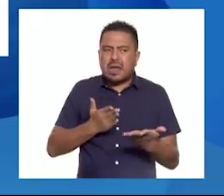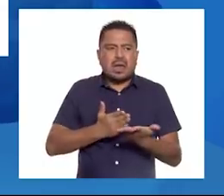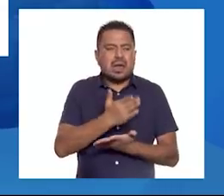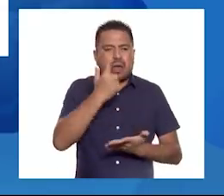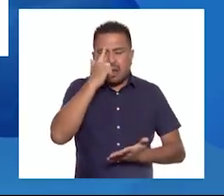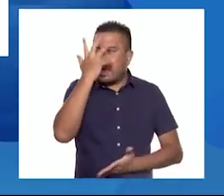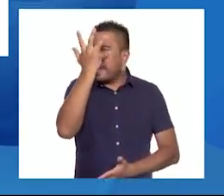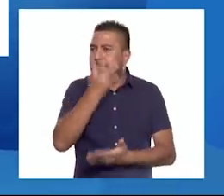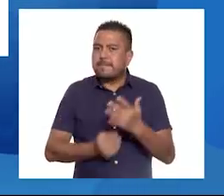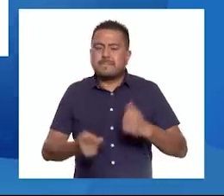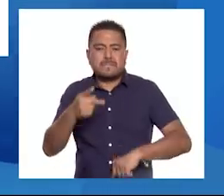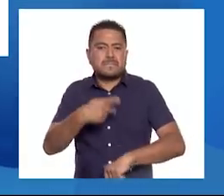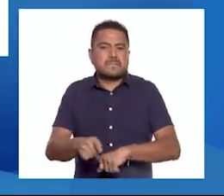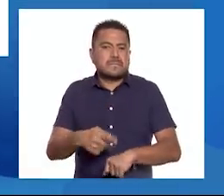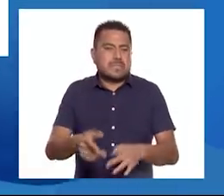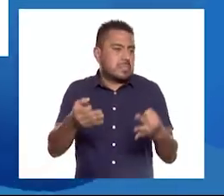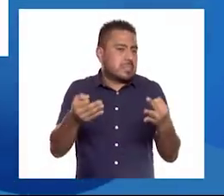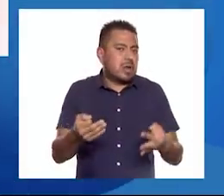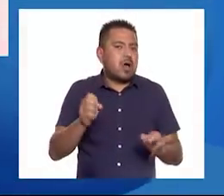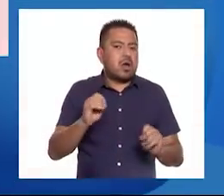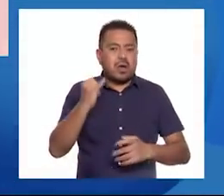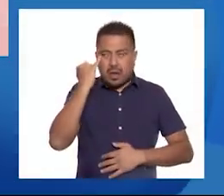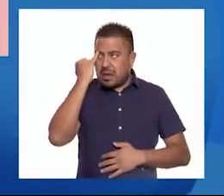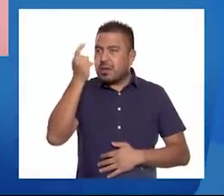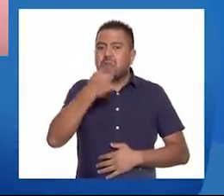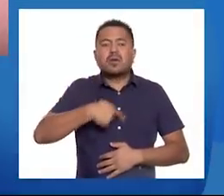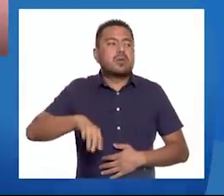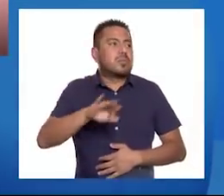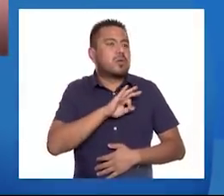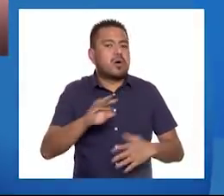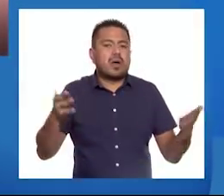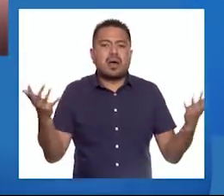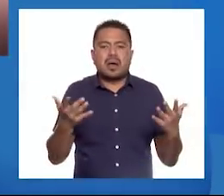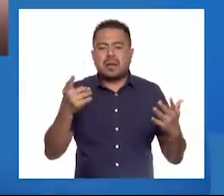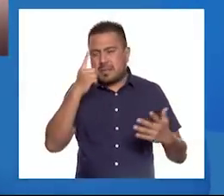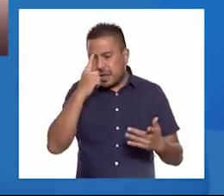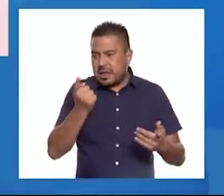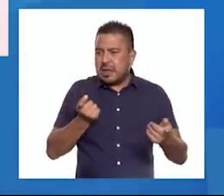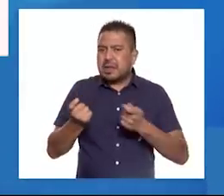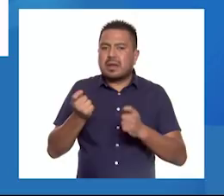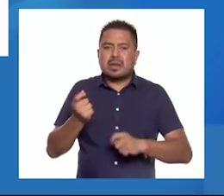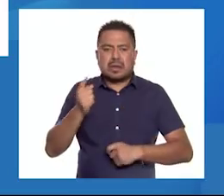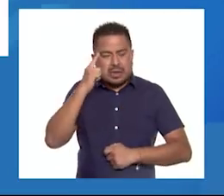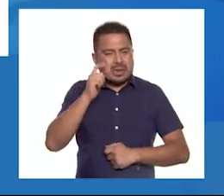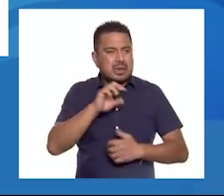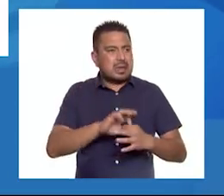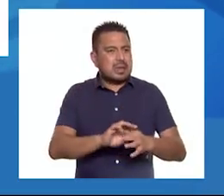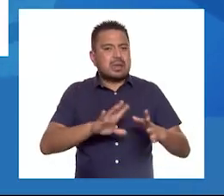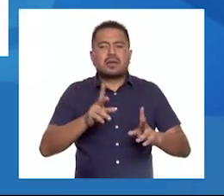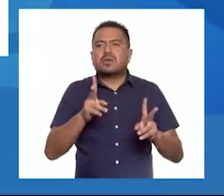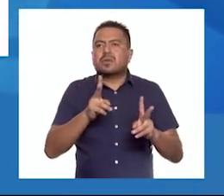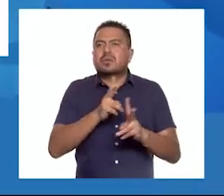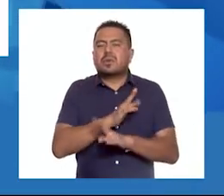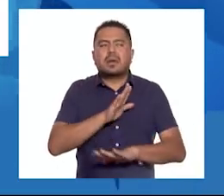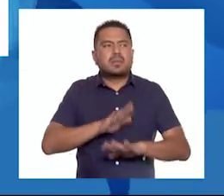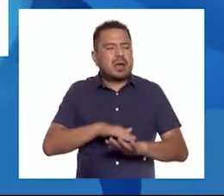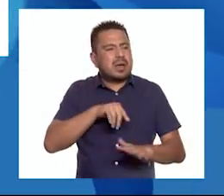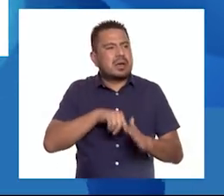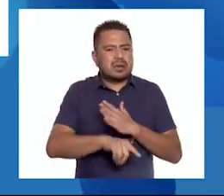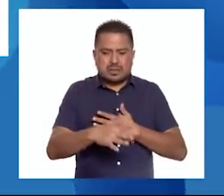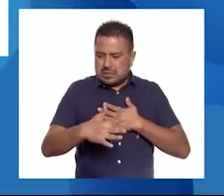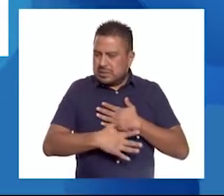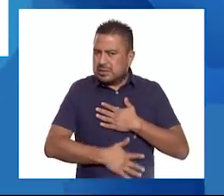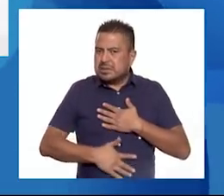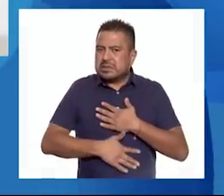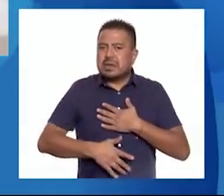huir de un peligro real o imaginario. ¿Qué podemos hacer para regular la ira? Respira profundamente desde el abdomen